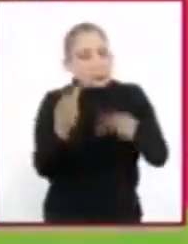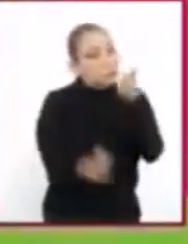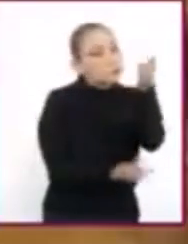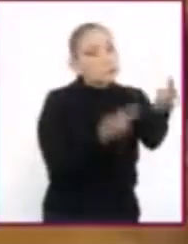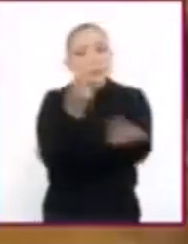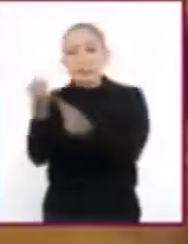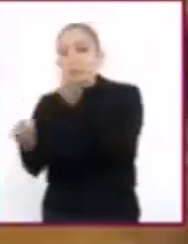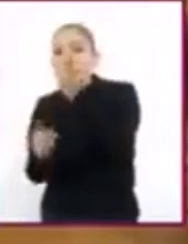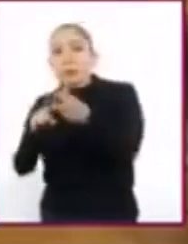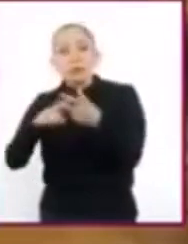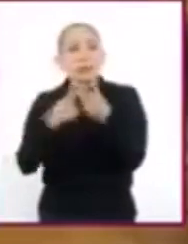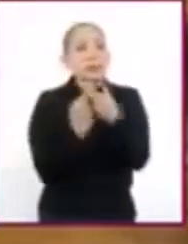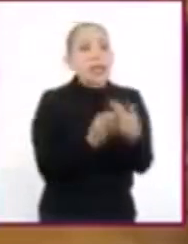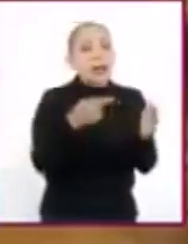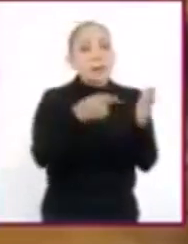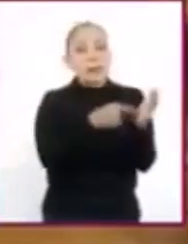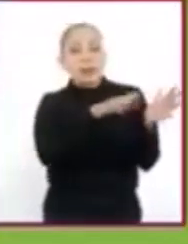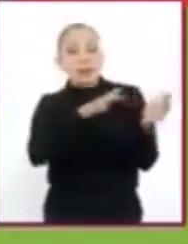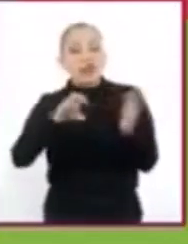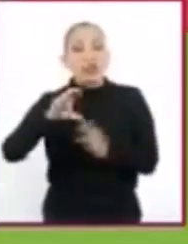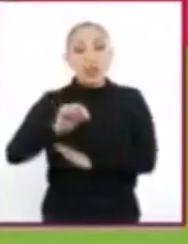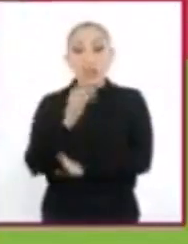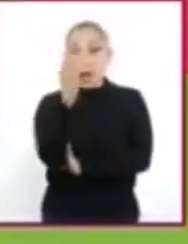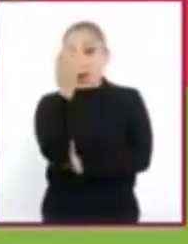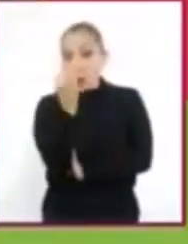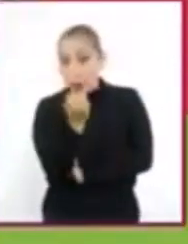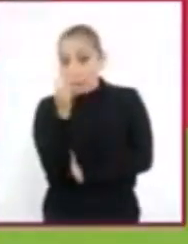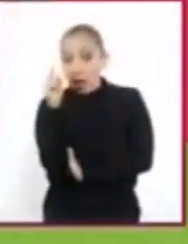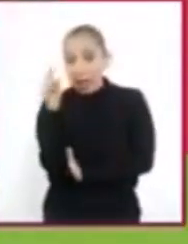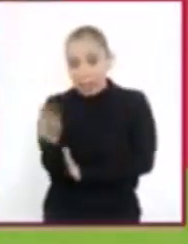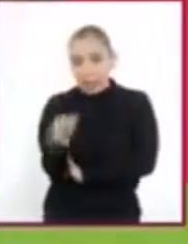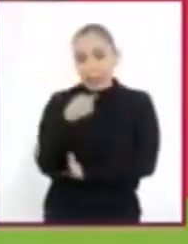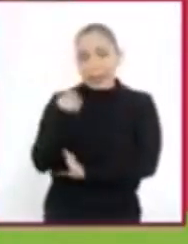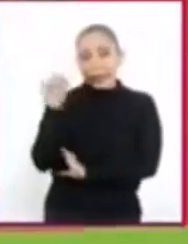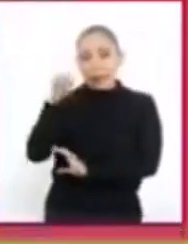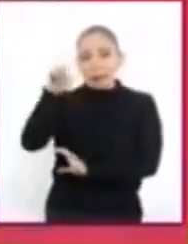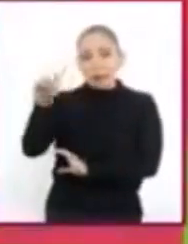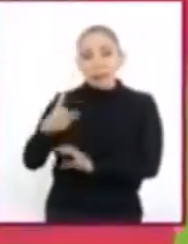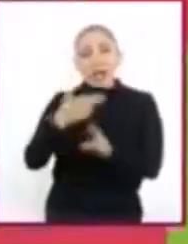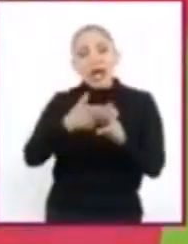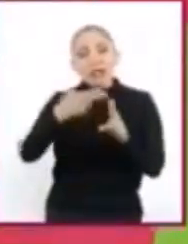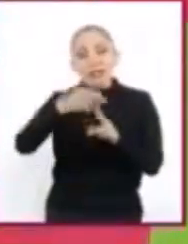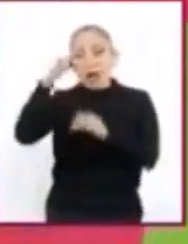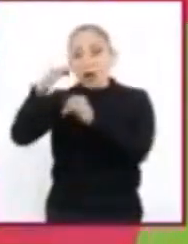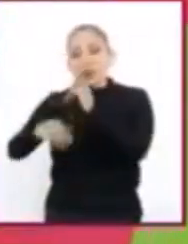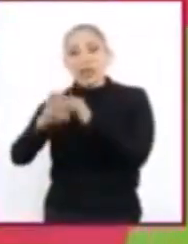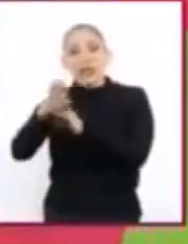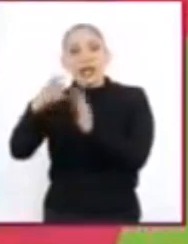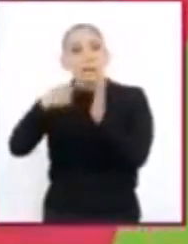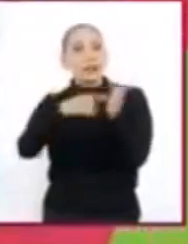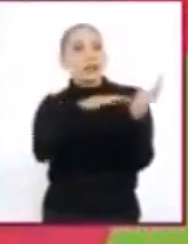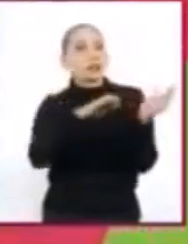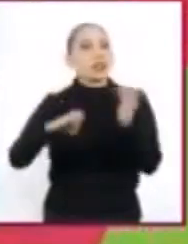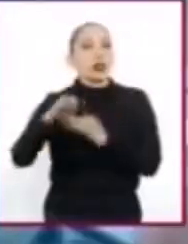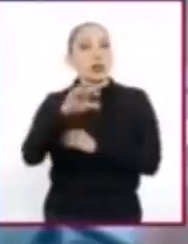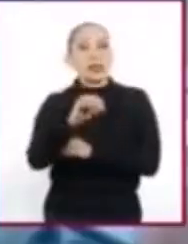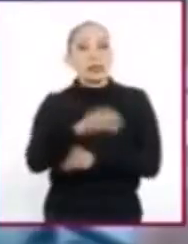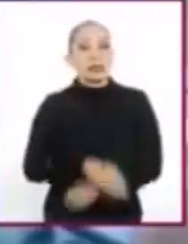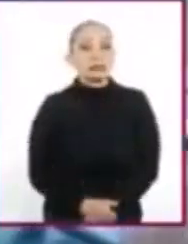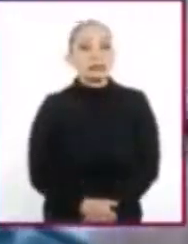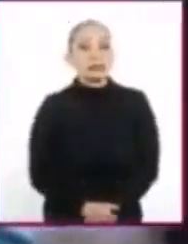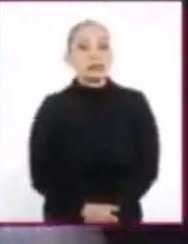iniciado en octubre de 1989 y que se prosiguió hasta fines de enero de 1990.